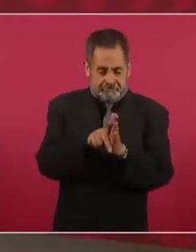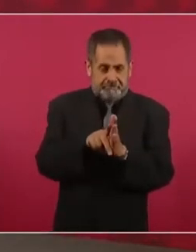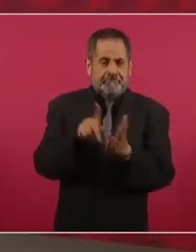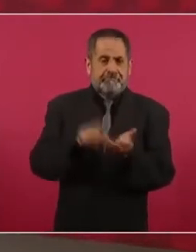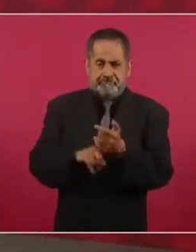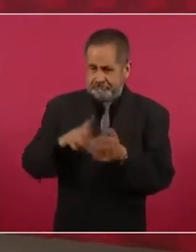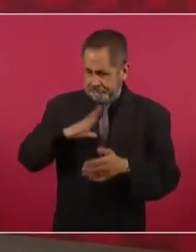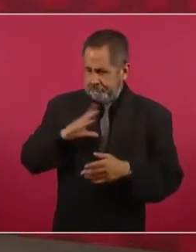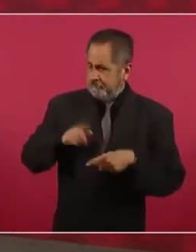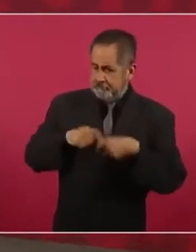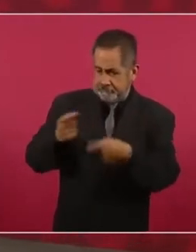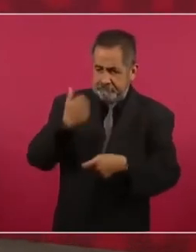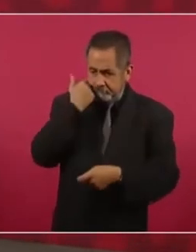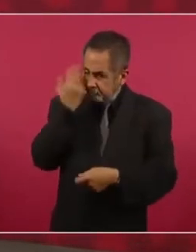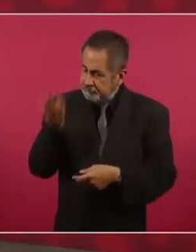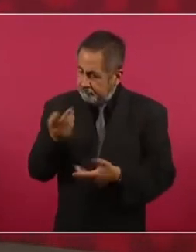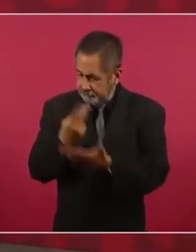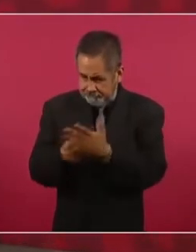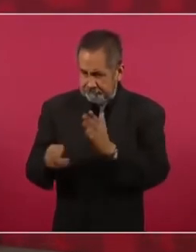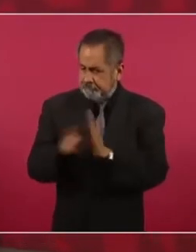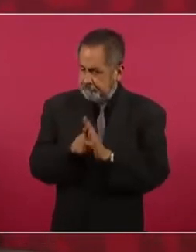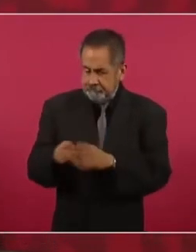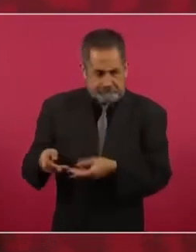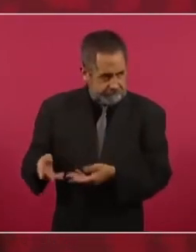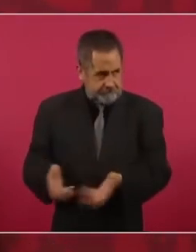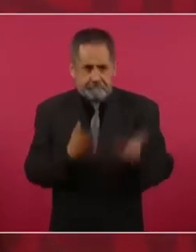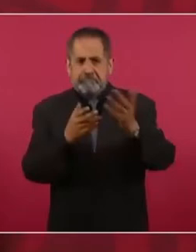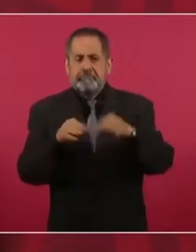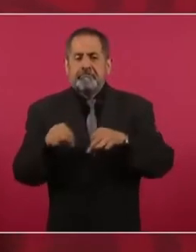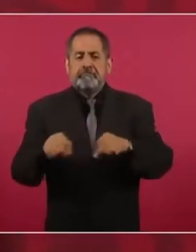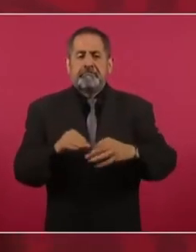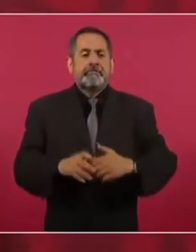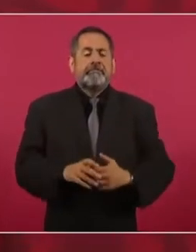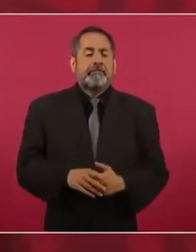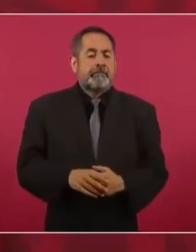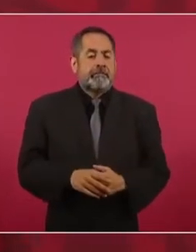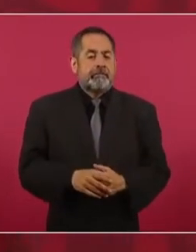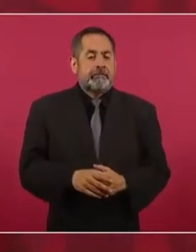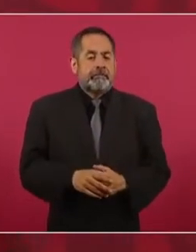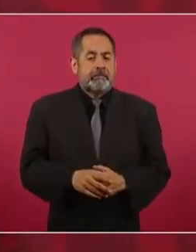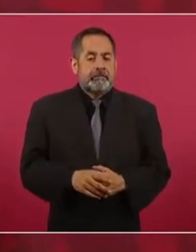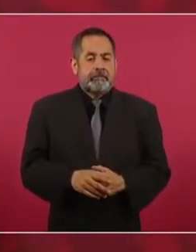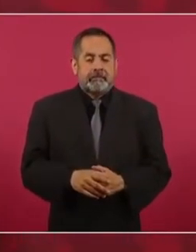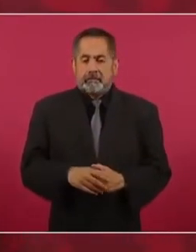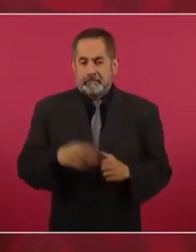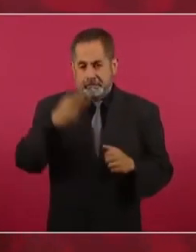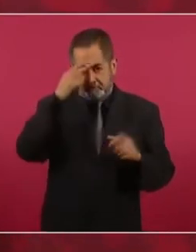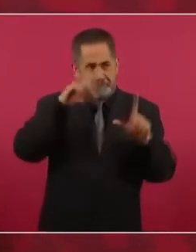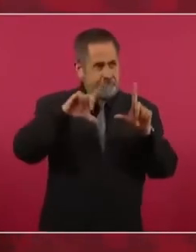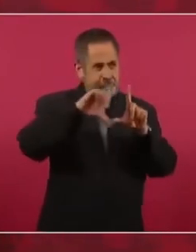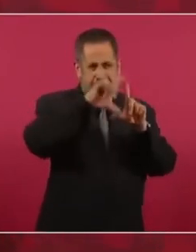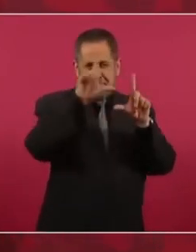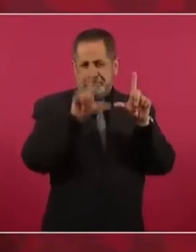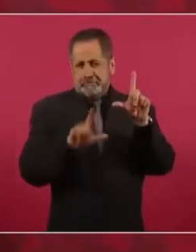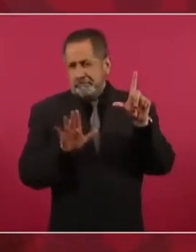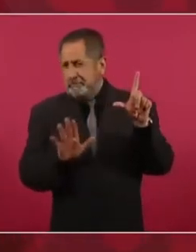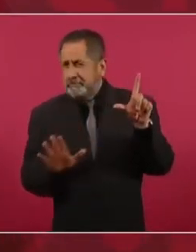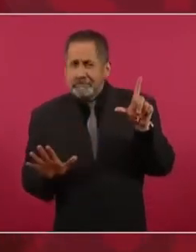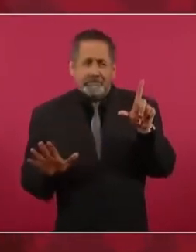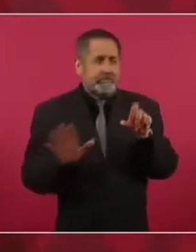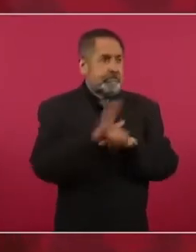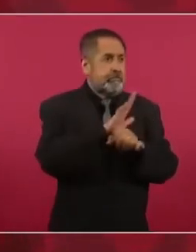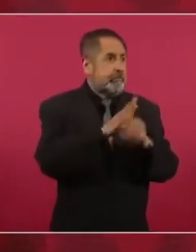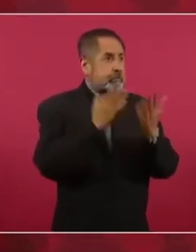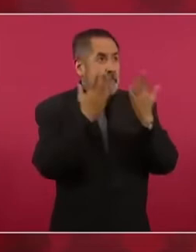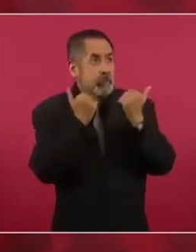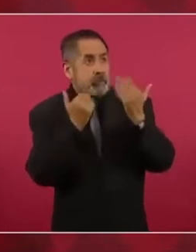en todos los lugares donde hacen falta